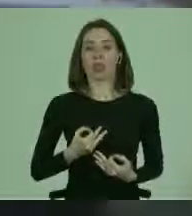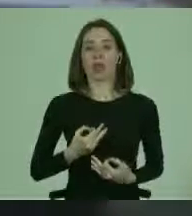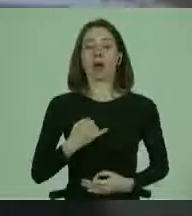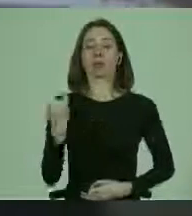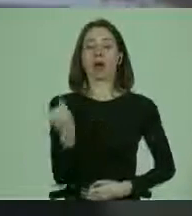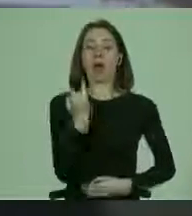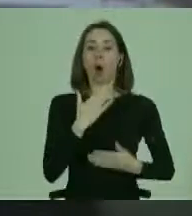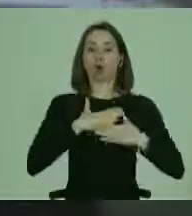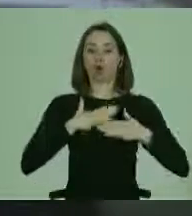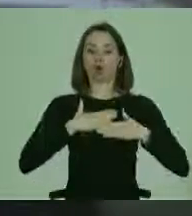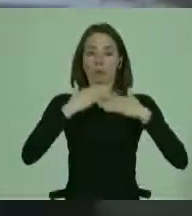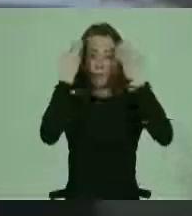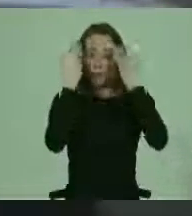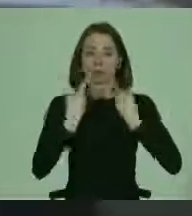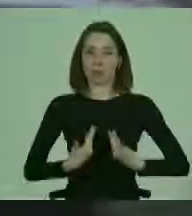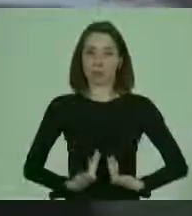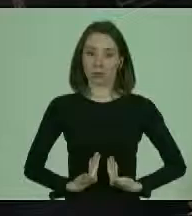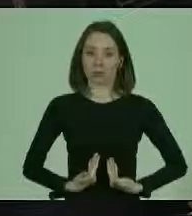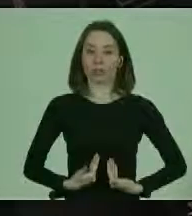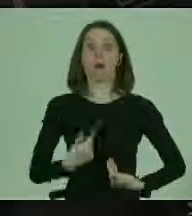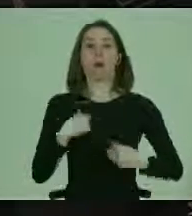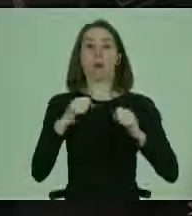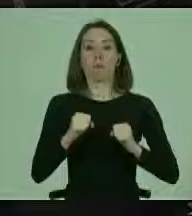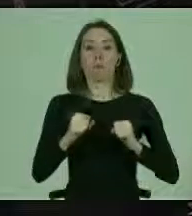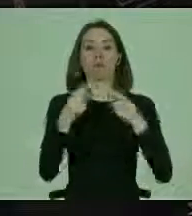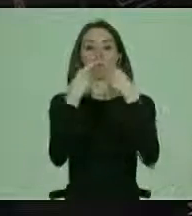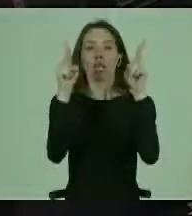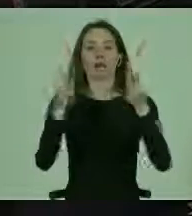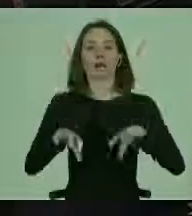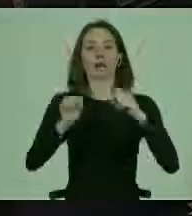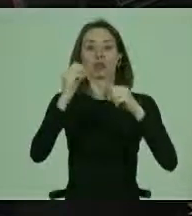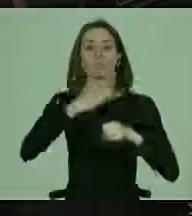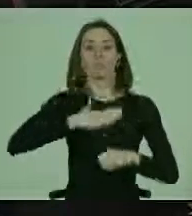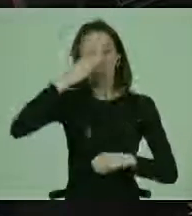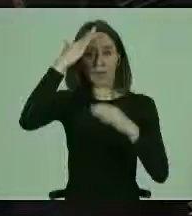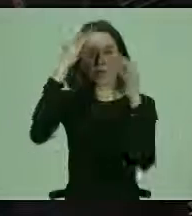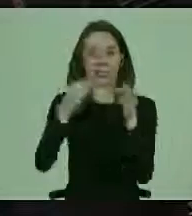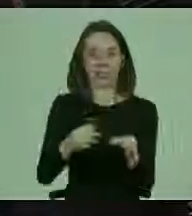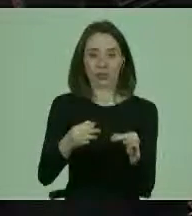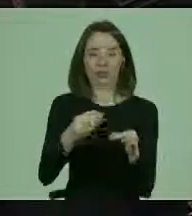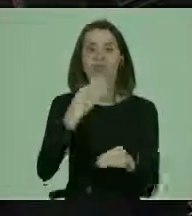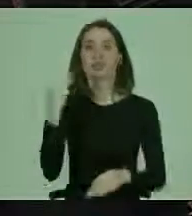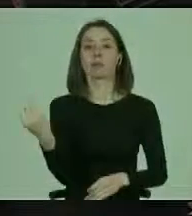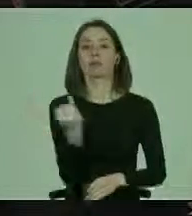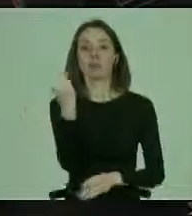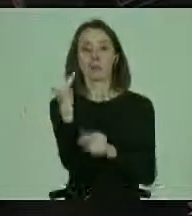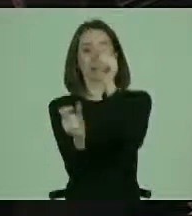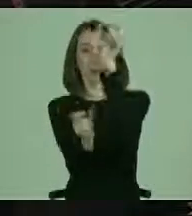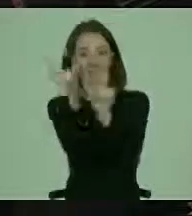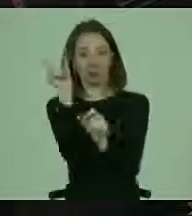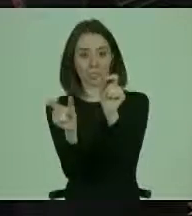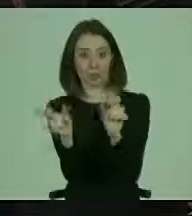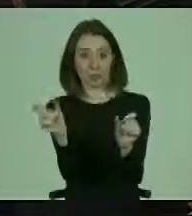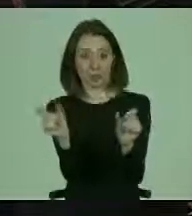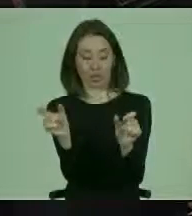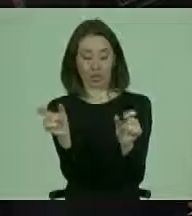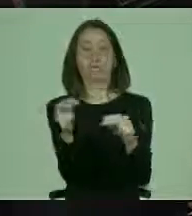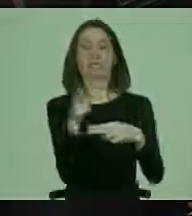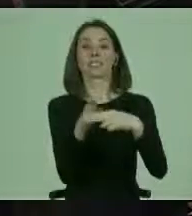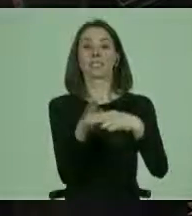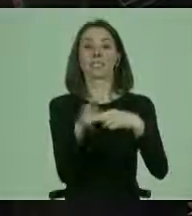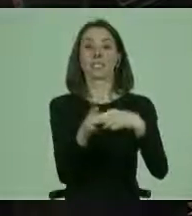autonomía personal, la libertad de tomar las propias decisiones y la independencia de las personas, que se ha